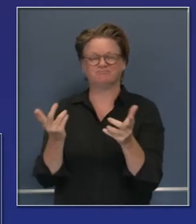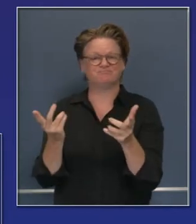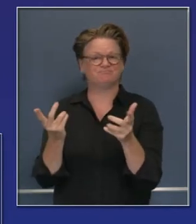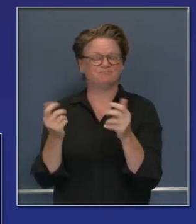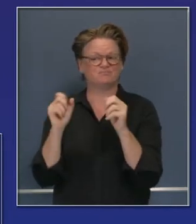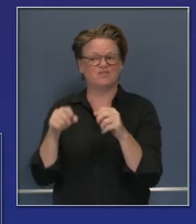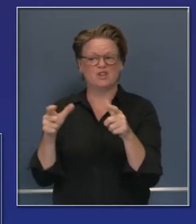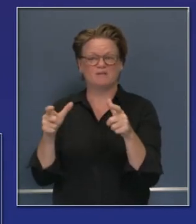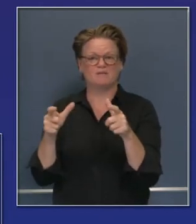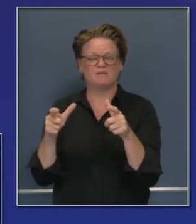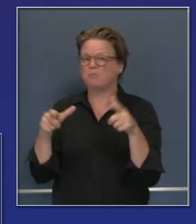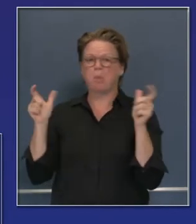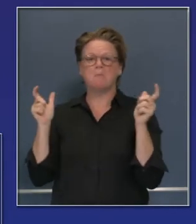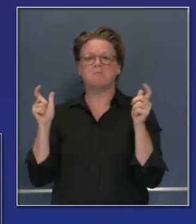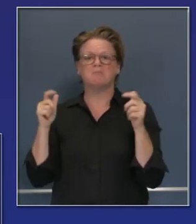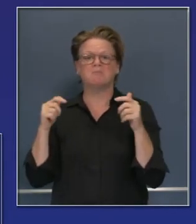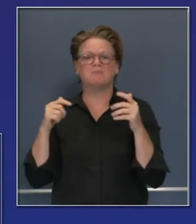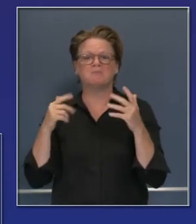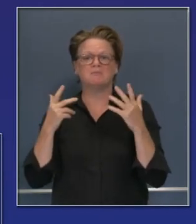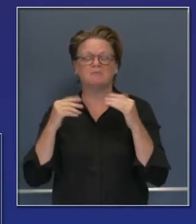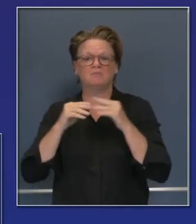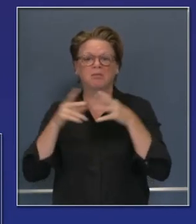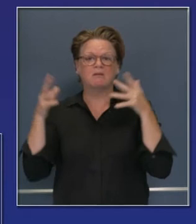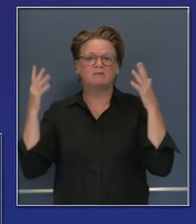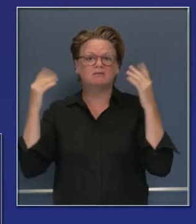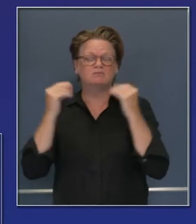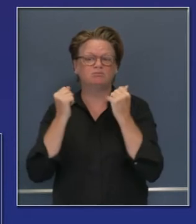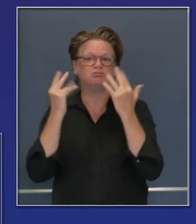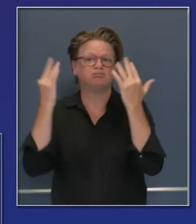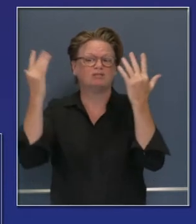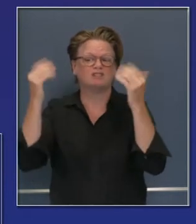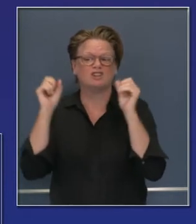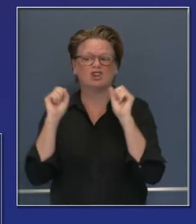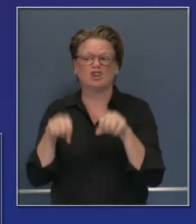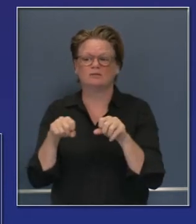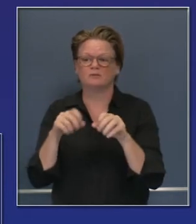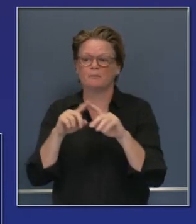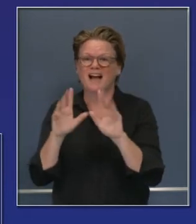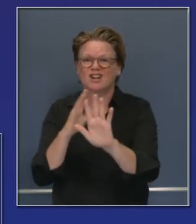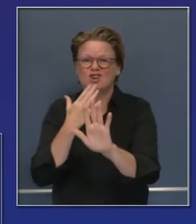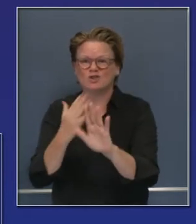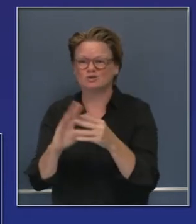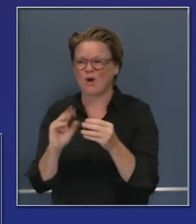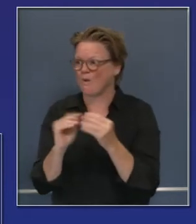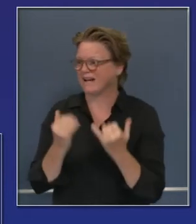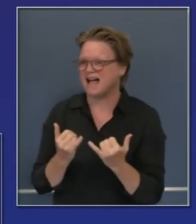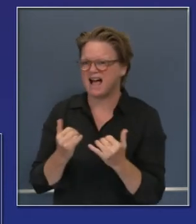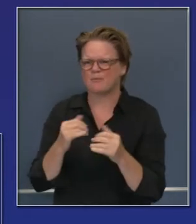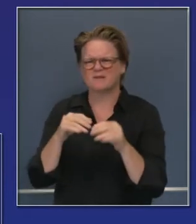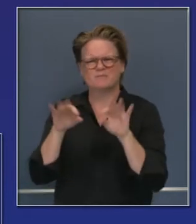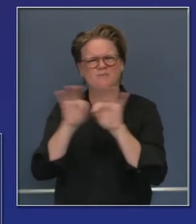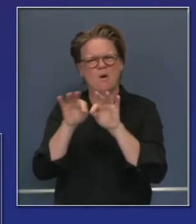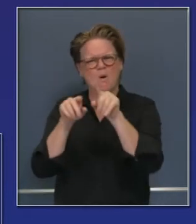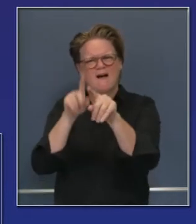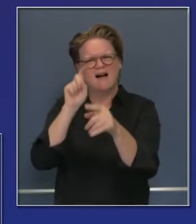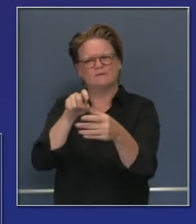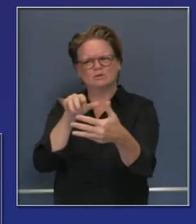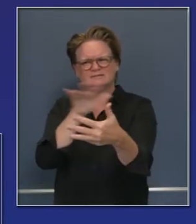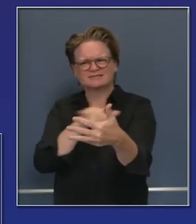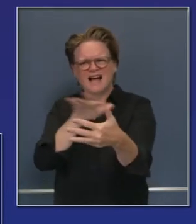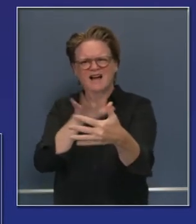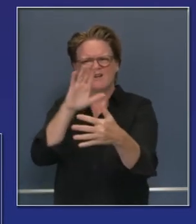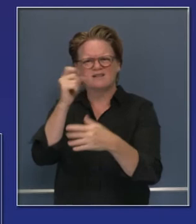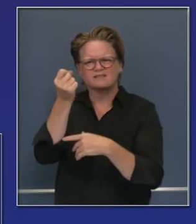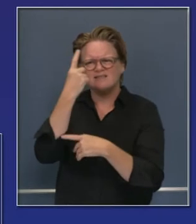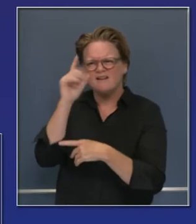acres y 20% había sido contenido, pero la noticia buena en esta historia es el heroísmo de los